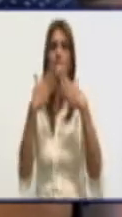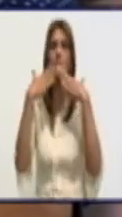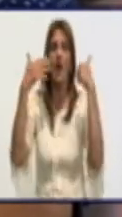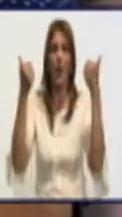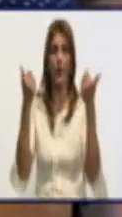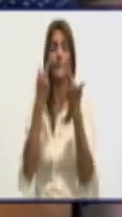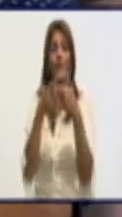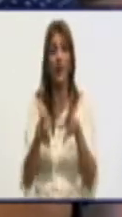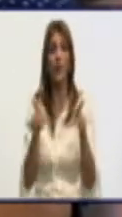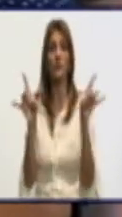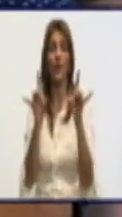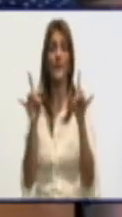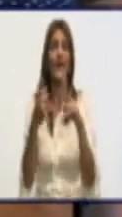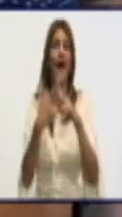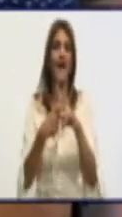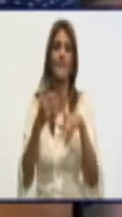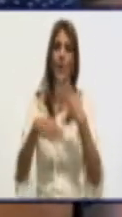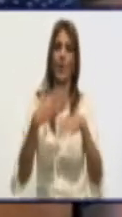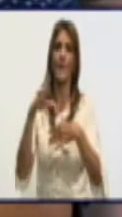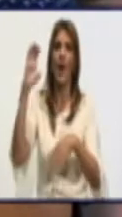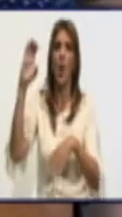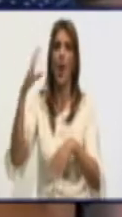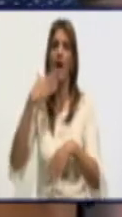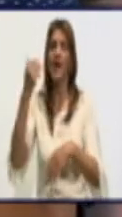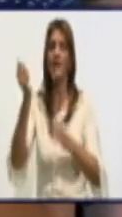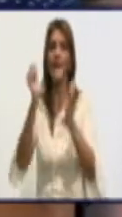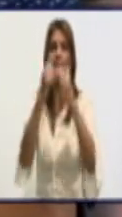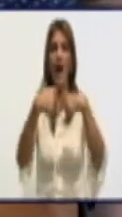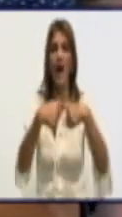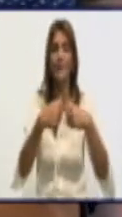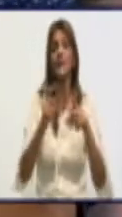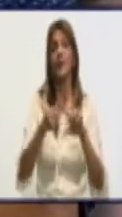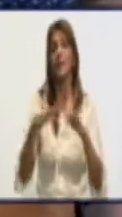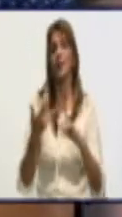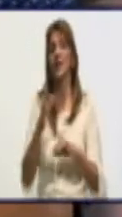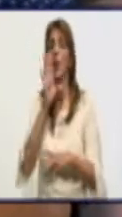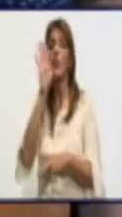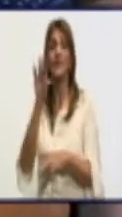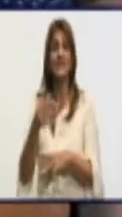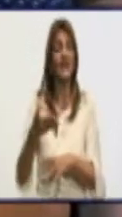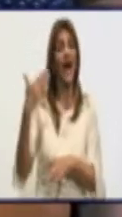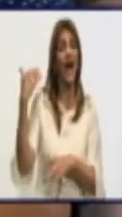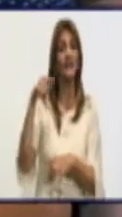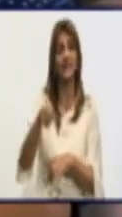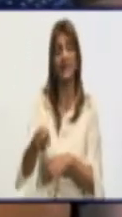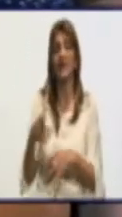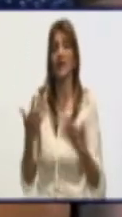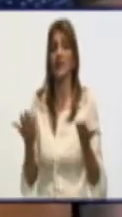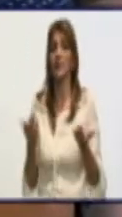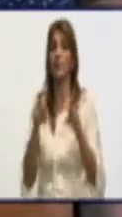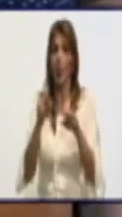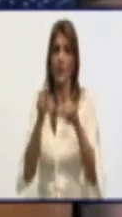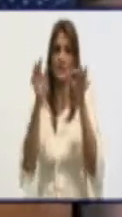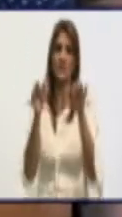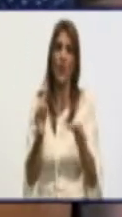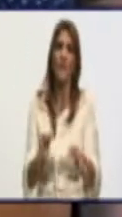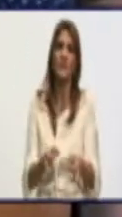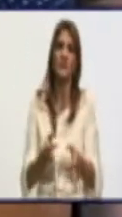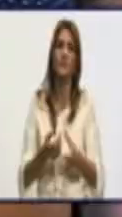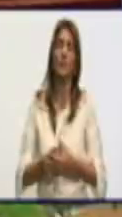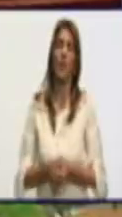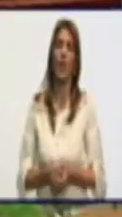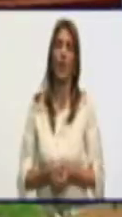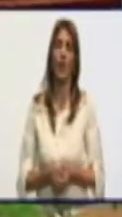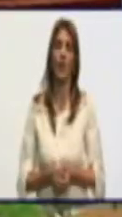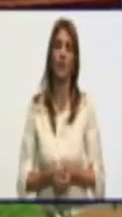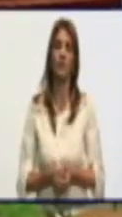problemas con la calidad del pan, que como decía antes, que obedece a ese tema. Quiere decirse que alguien